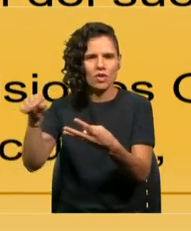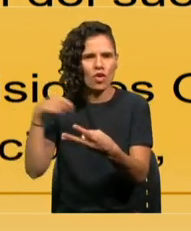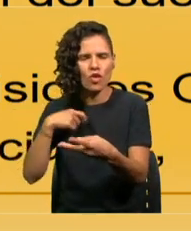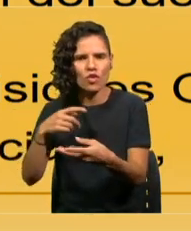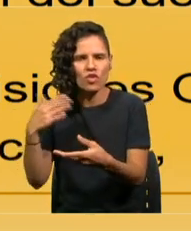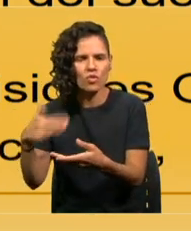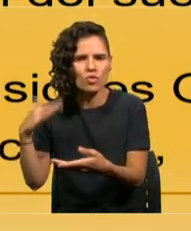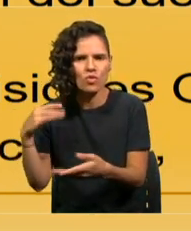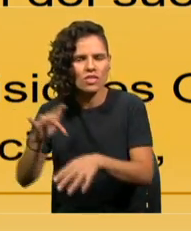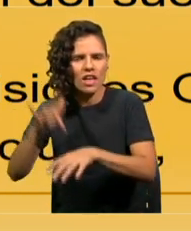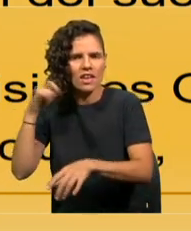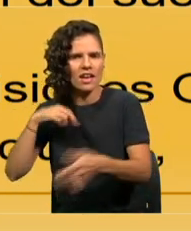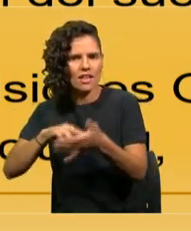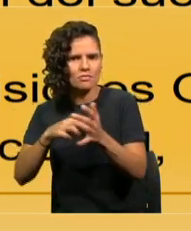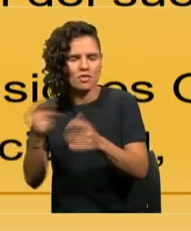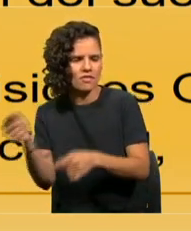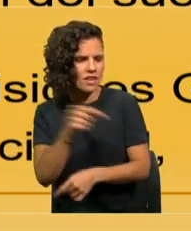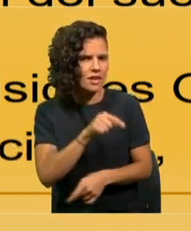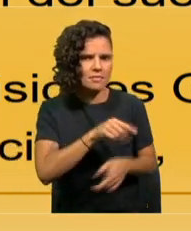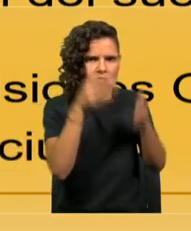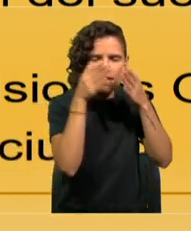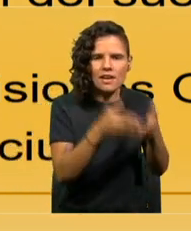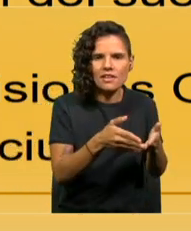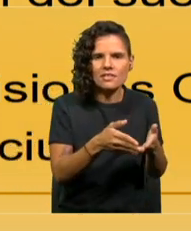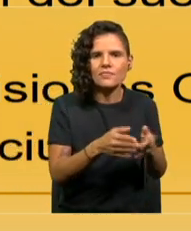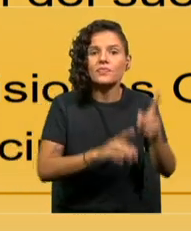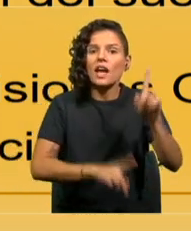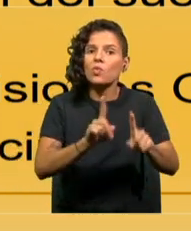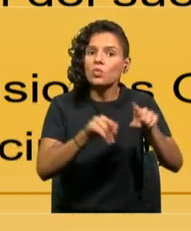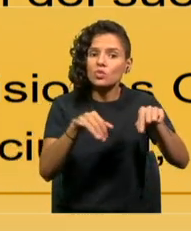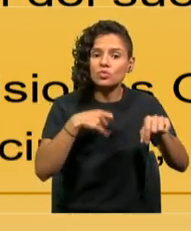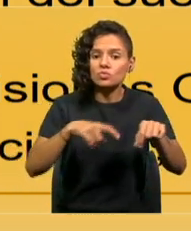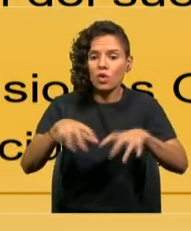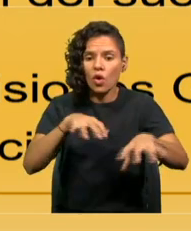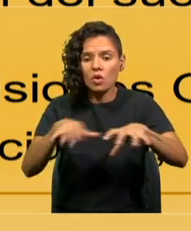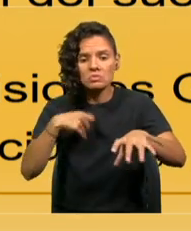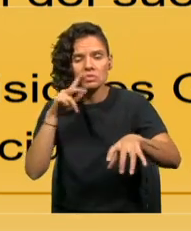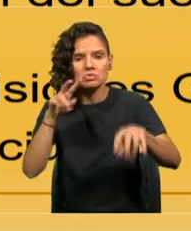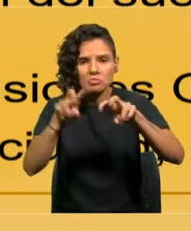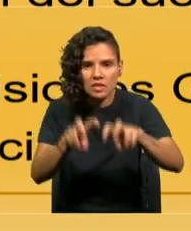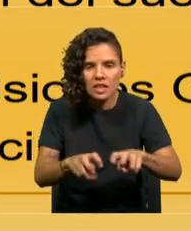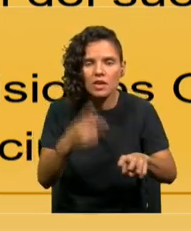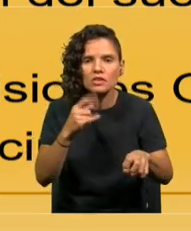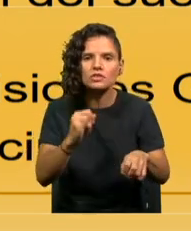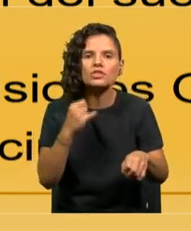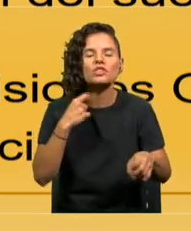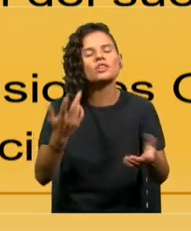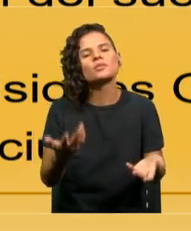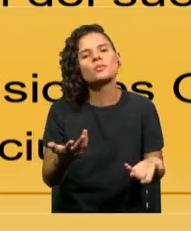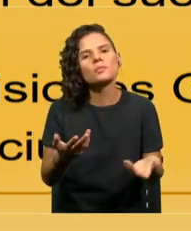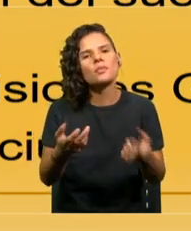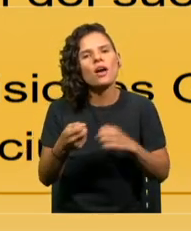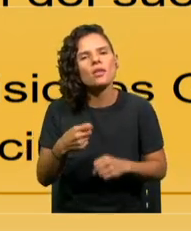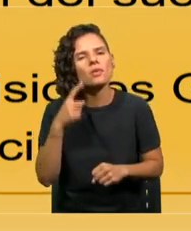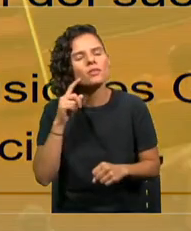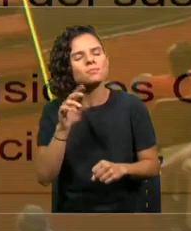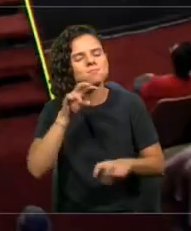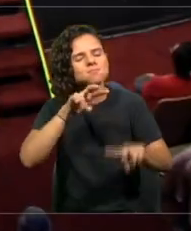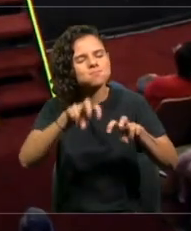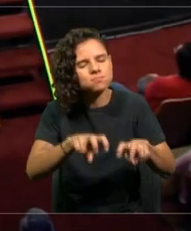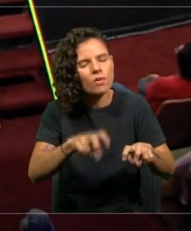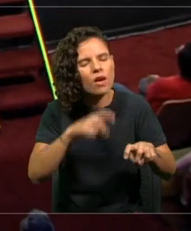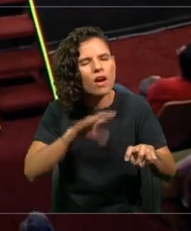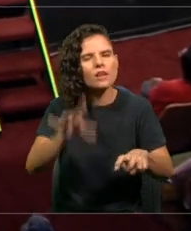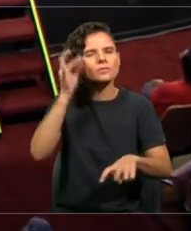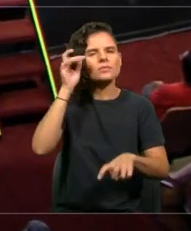Hay una serie de elementos que hemos ido investigando que nos permiten decir que hay una visión limitada